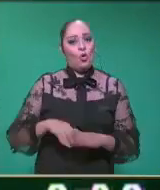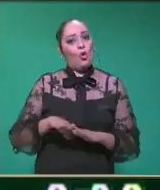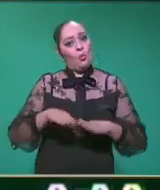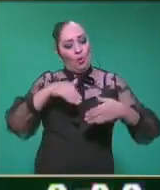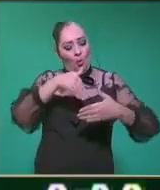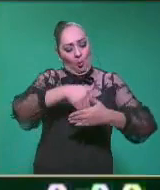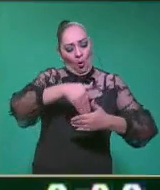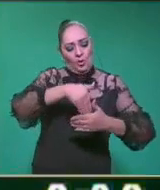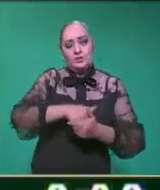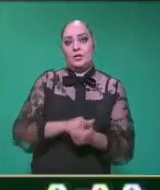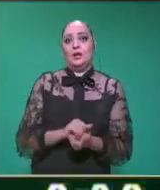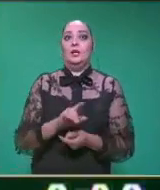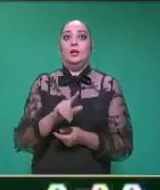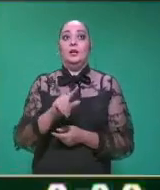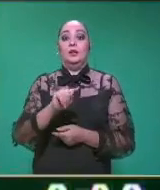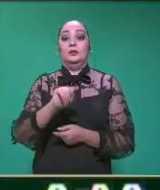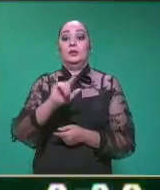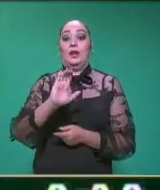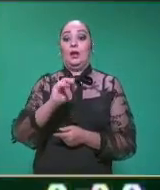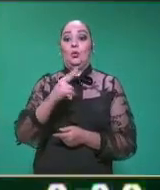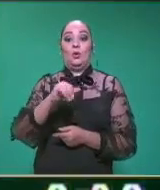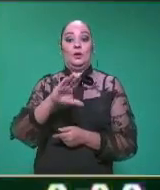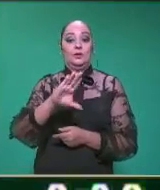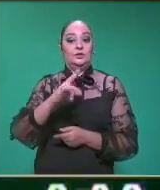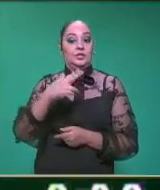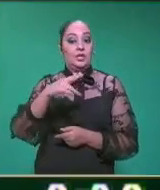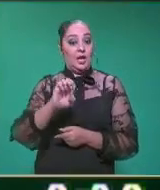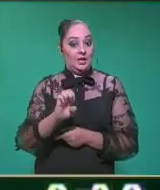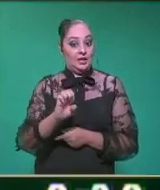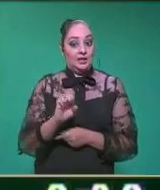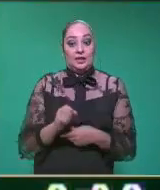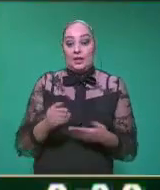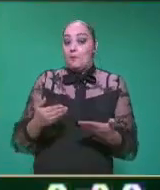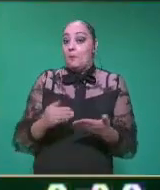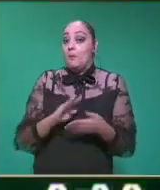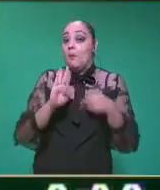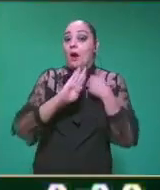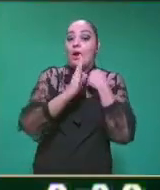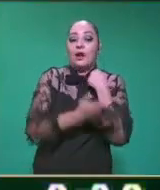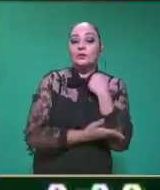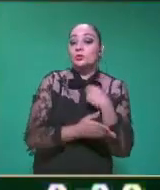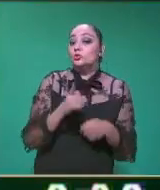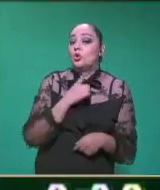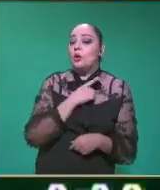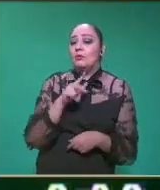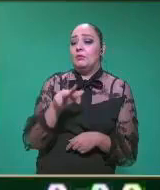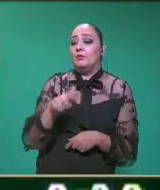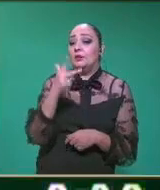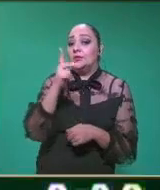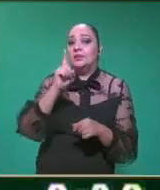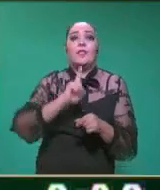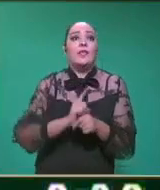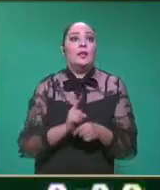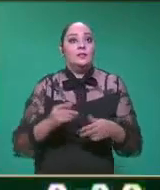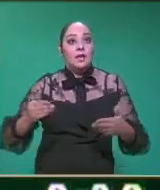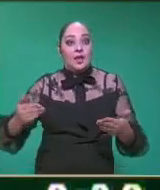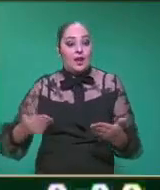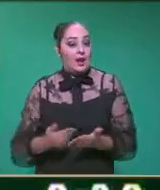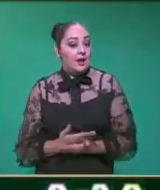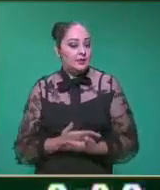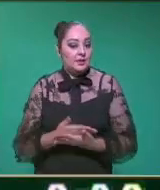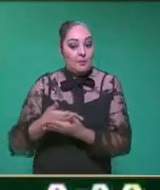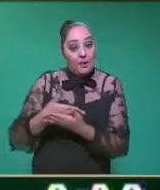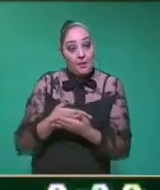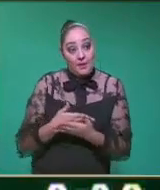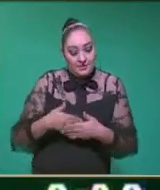ejemplo, el tlacuache es de solo 13 días, los bebés nacen y generalmente, como pueden ver en la foto de la